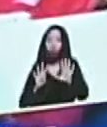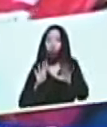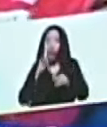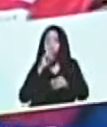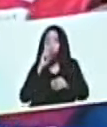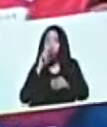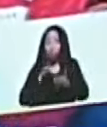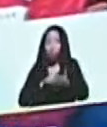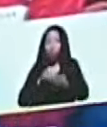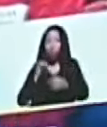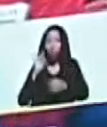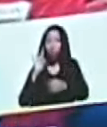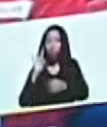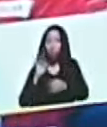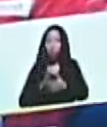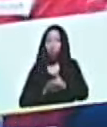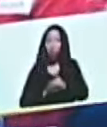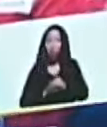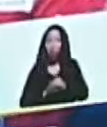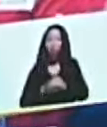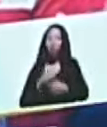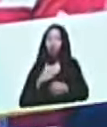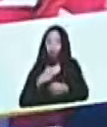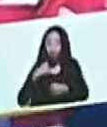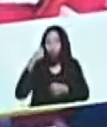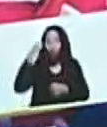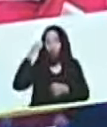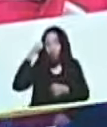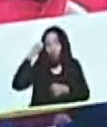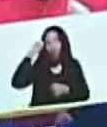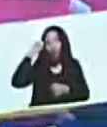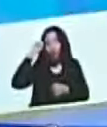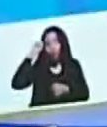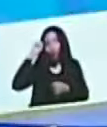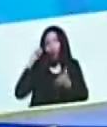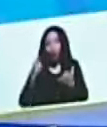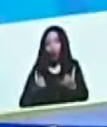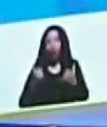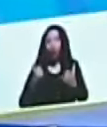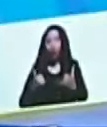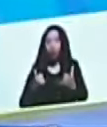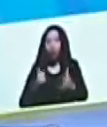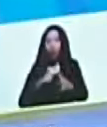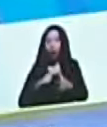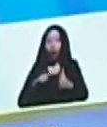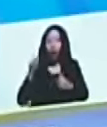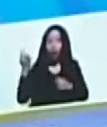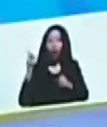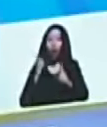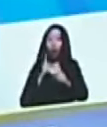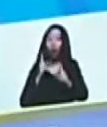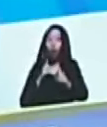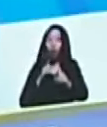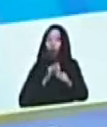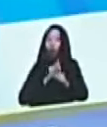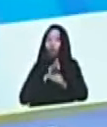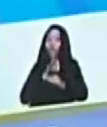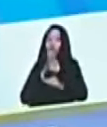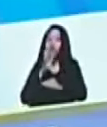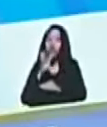año 2003, lo recuerdo, como que fuera ahorita, en el entonces Hotel Hilton, acudimos,